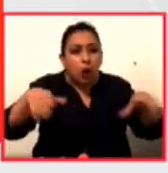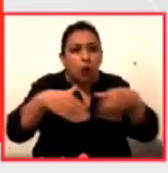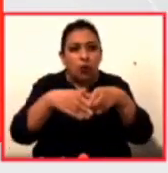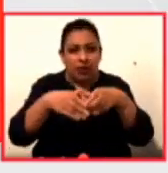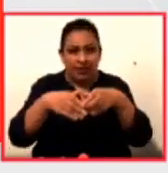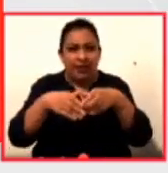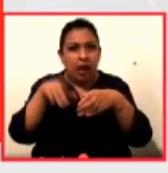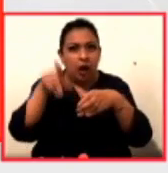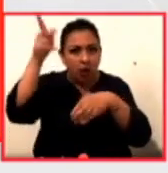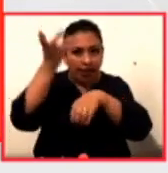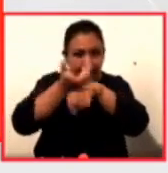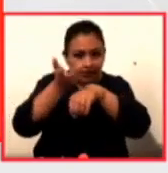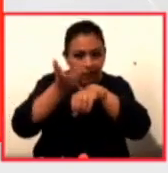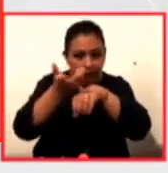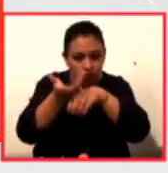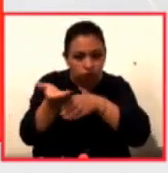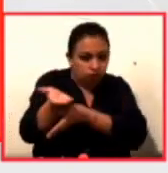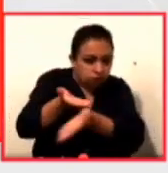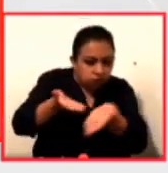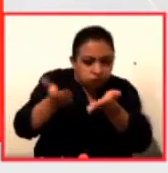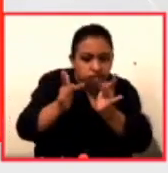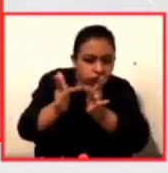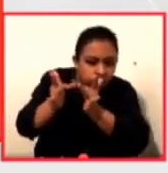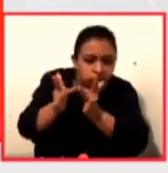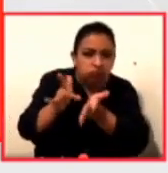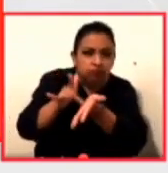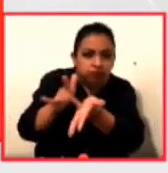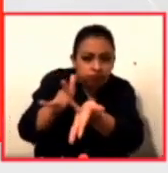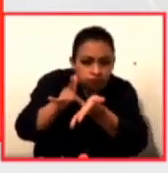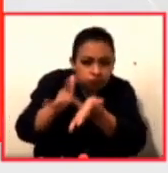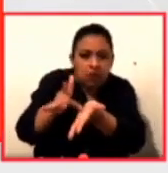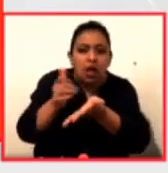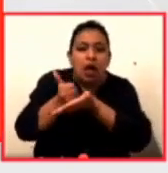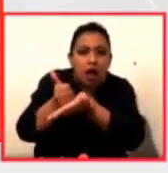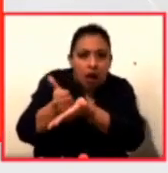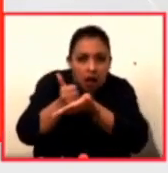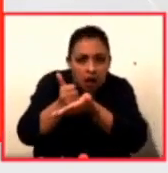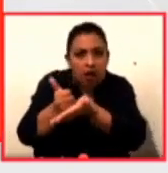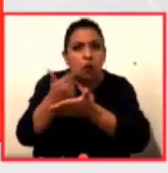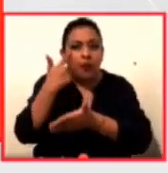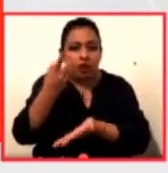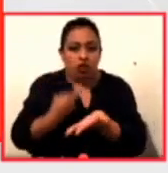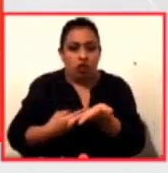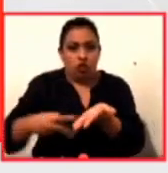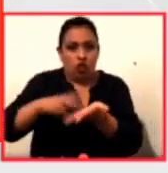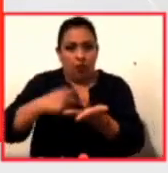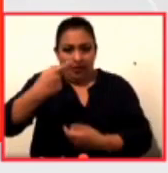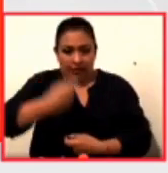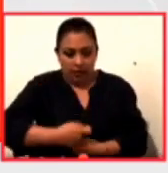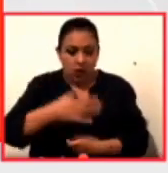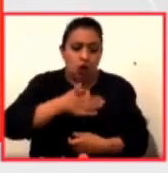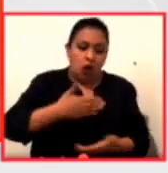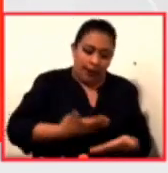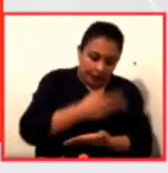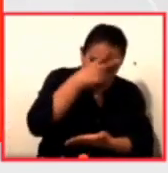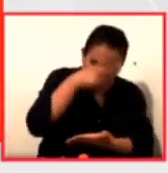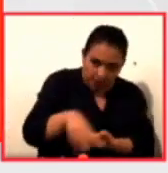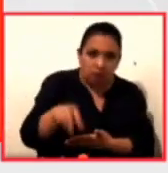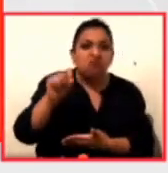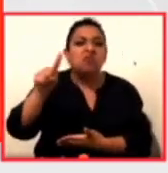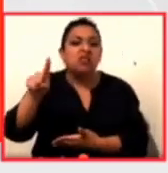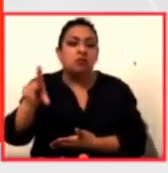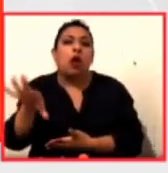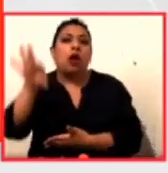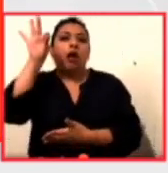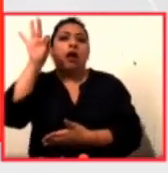Estados Unidos. La creación de redes de solidaridad y de acciones afirmativas de su doble identidad, mexicanos y estadounidenses por elección